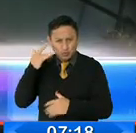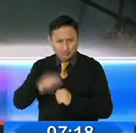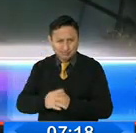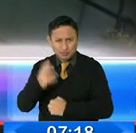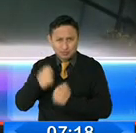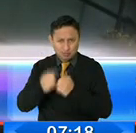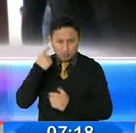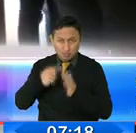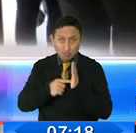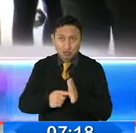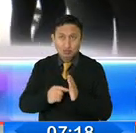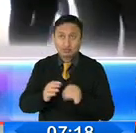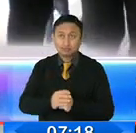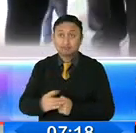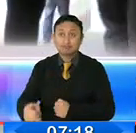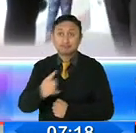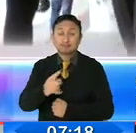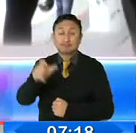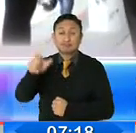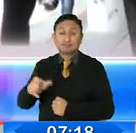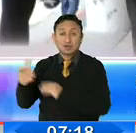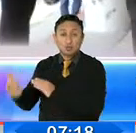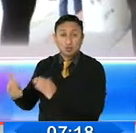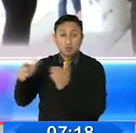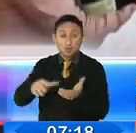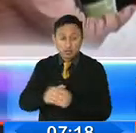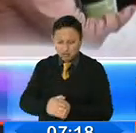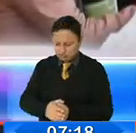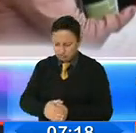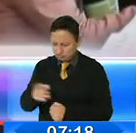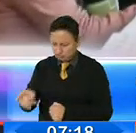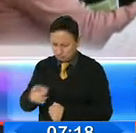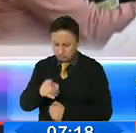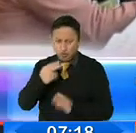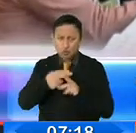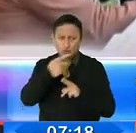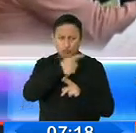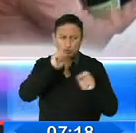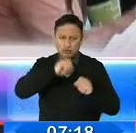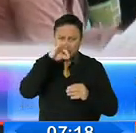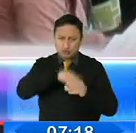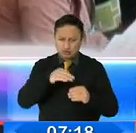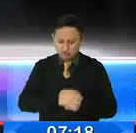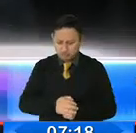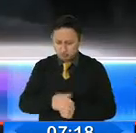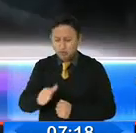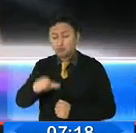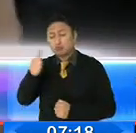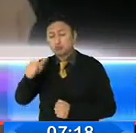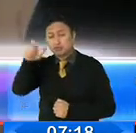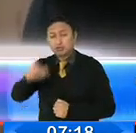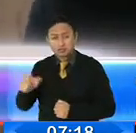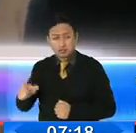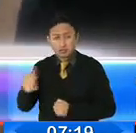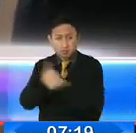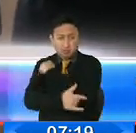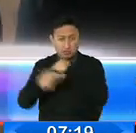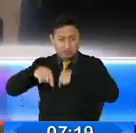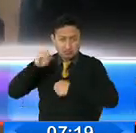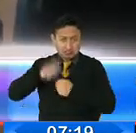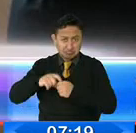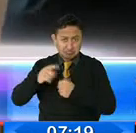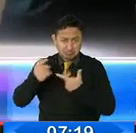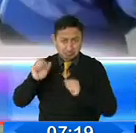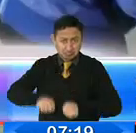esas se señalan la inclusión de fallecidos habilitados para votar, extranjeros inscritos sin justificación y otros que fueron eliminados del